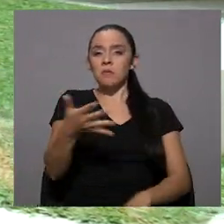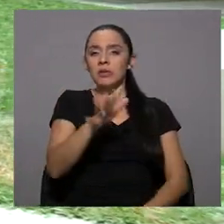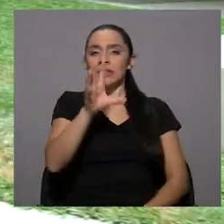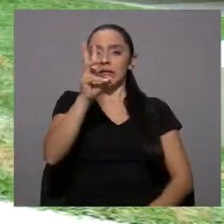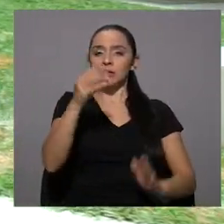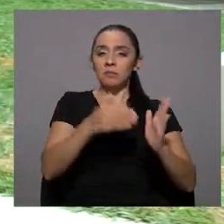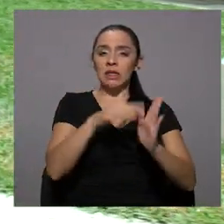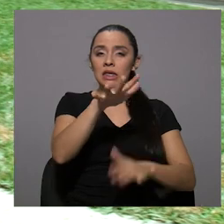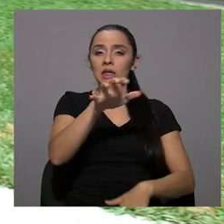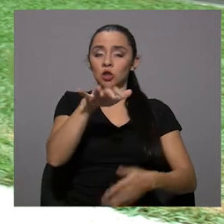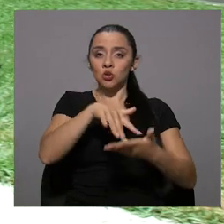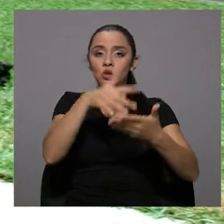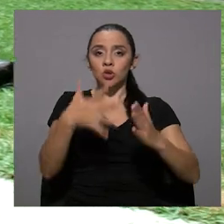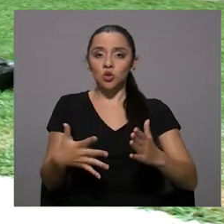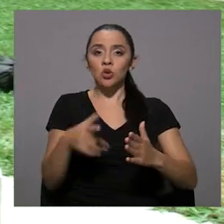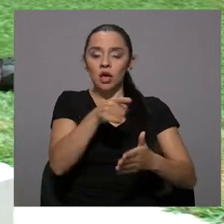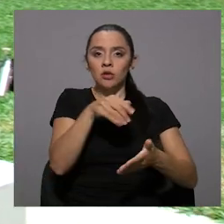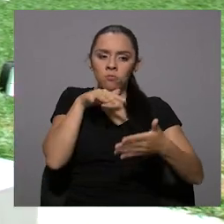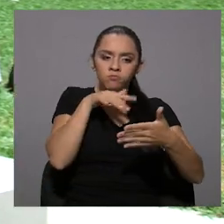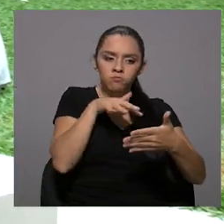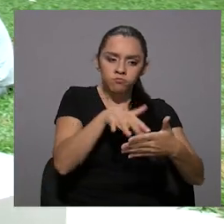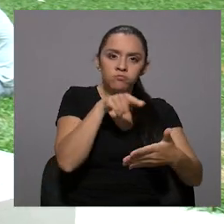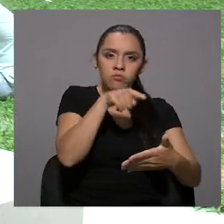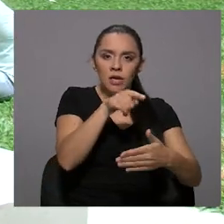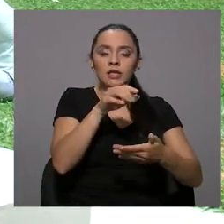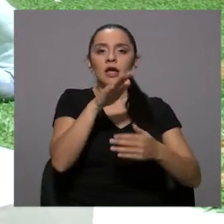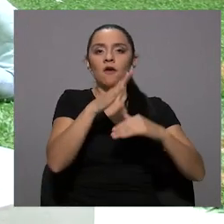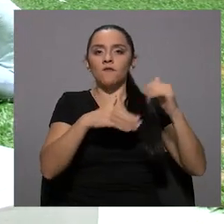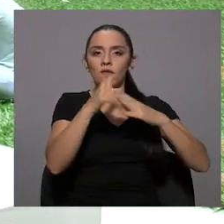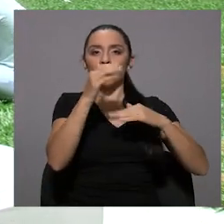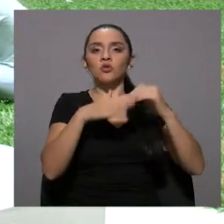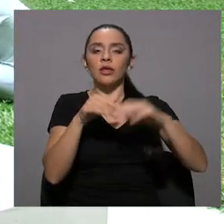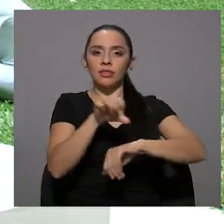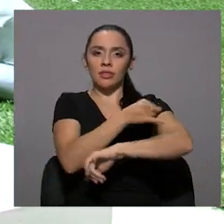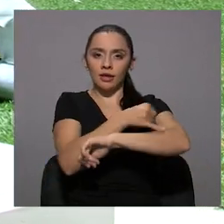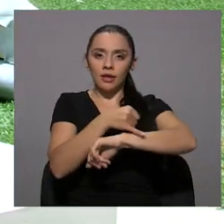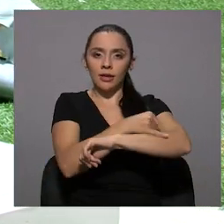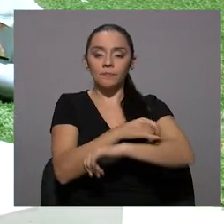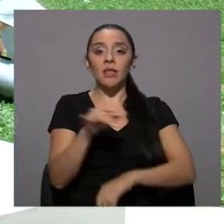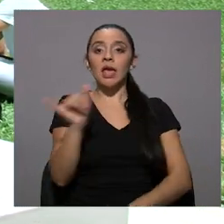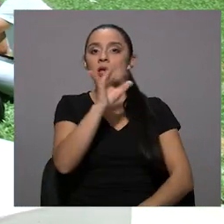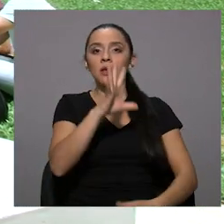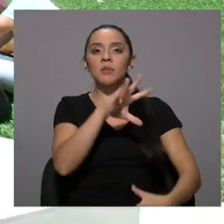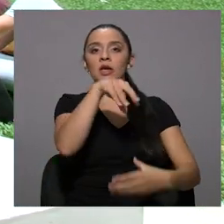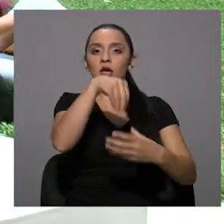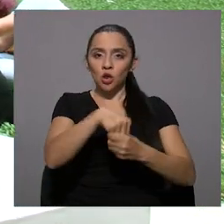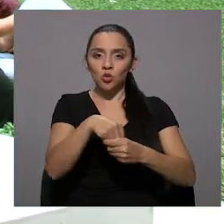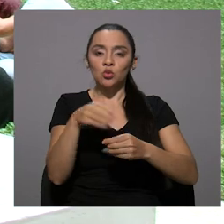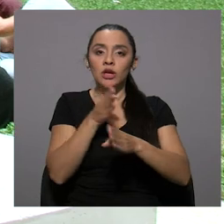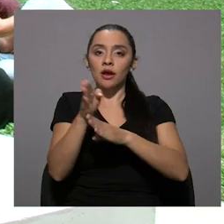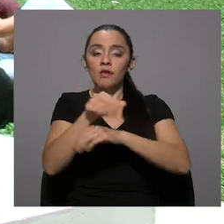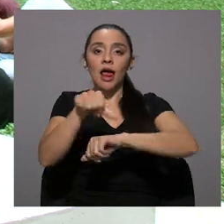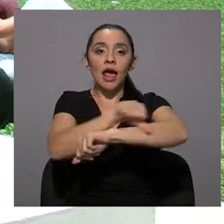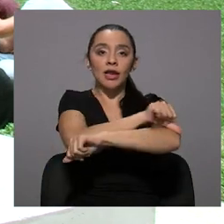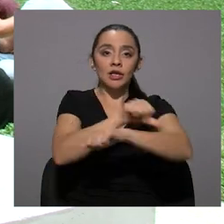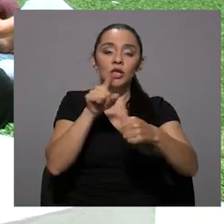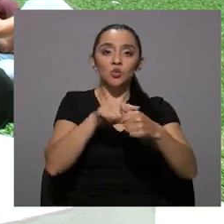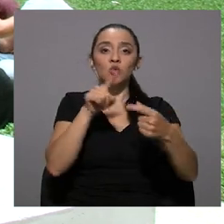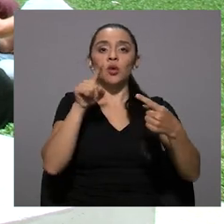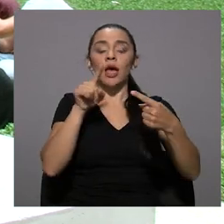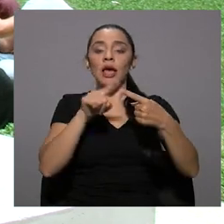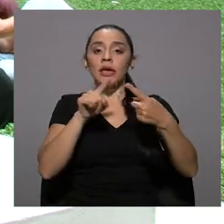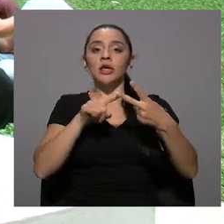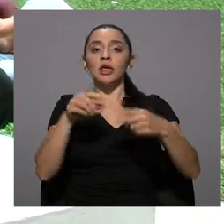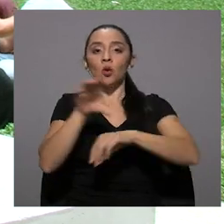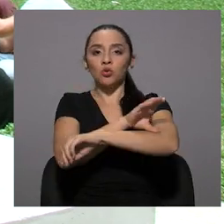Actualmente, alrededor de 6.500 estudiantes cursan estudios en esta facultad, la cual también incluye las carreras de